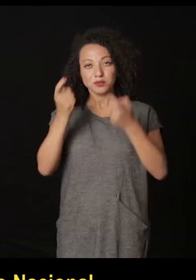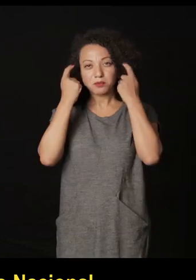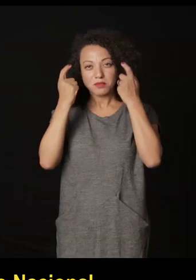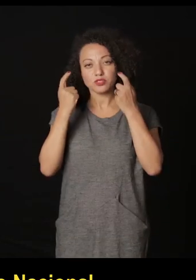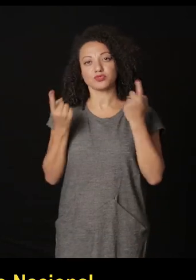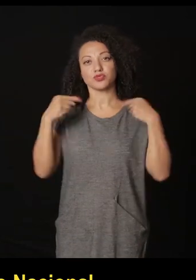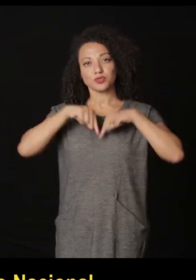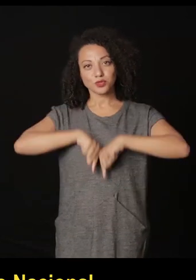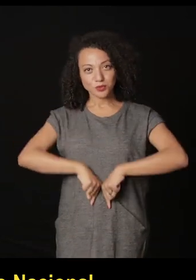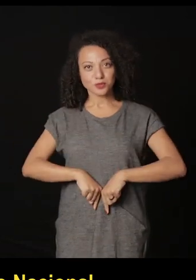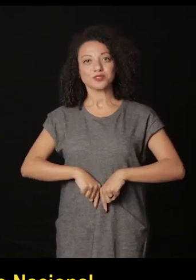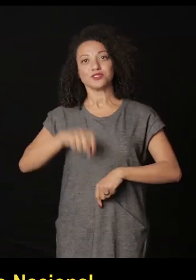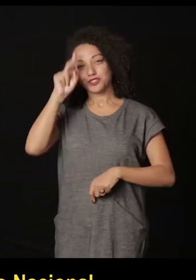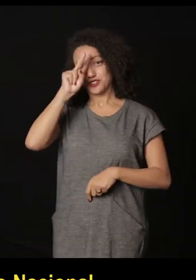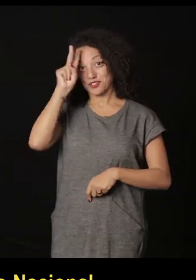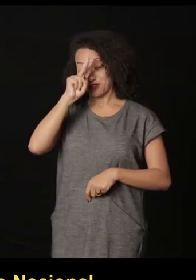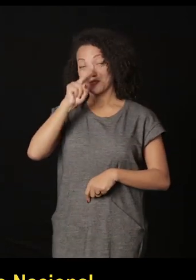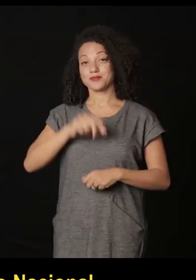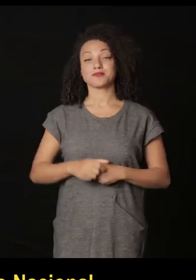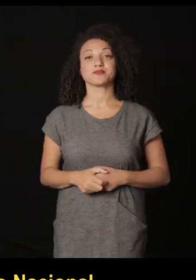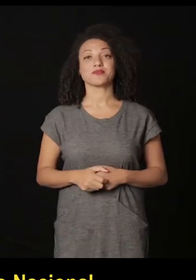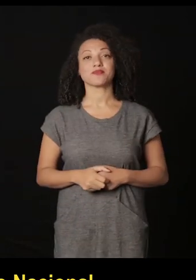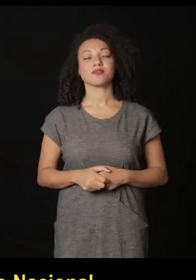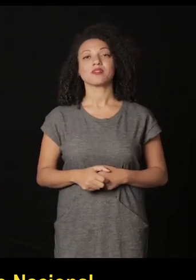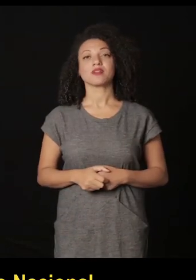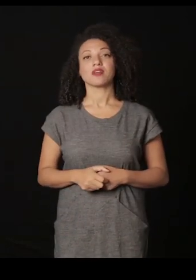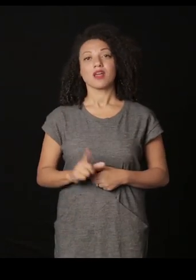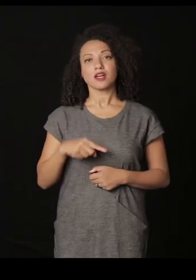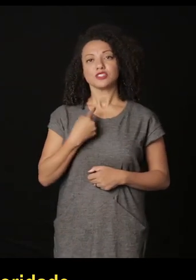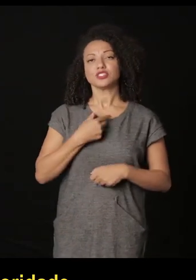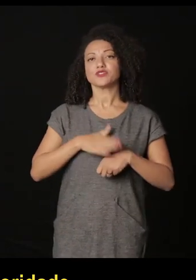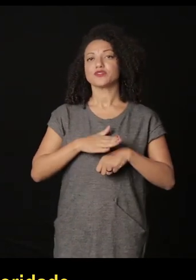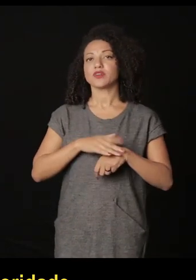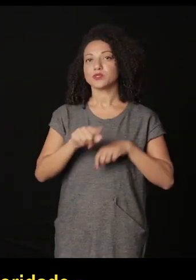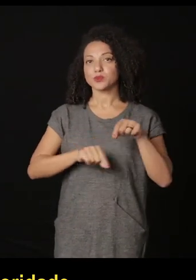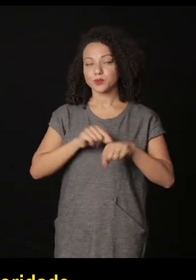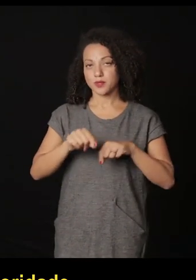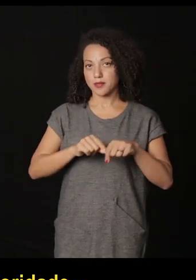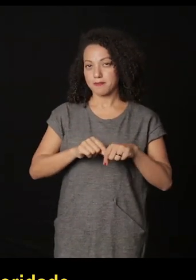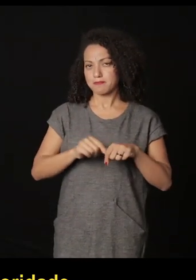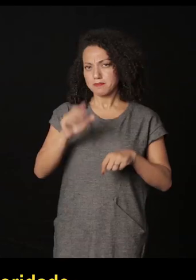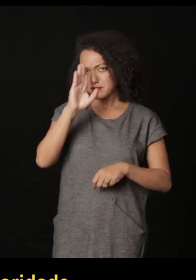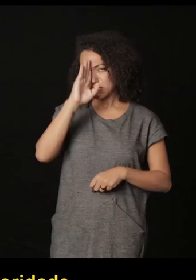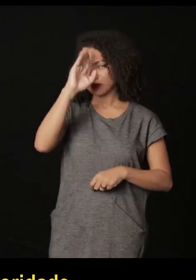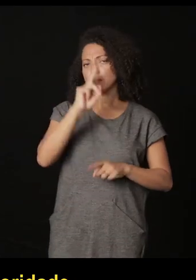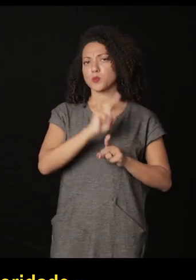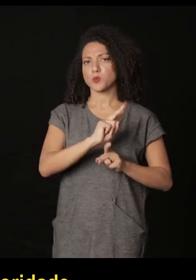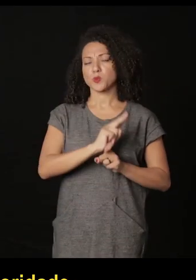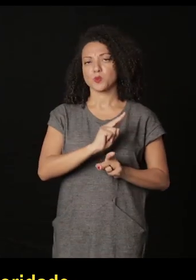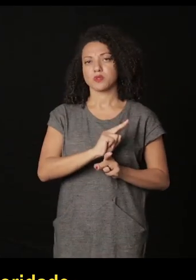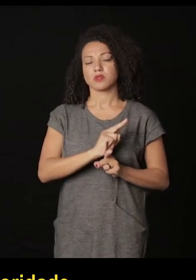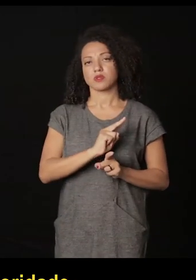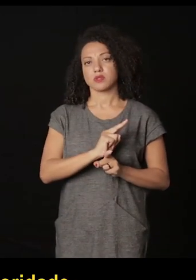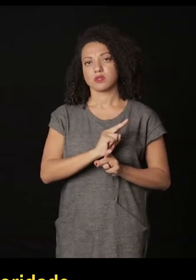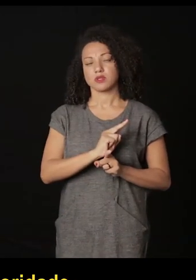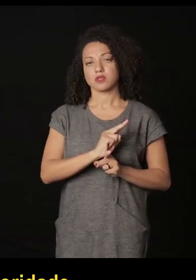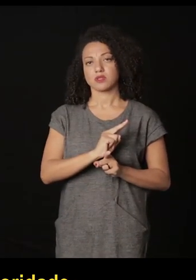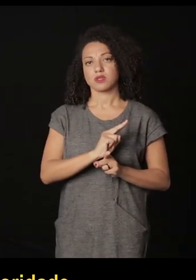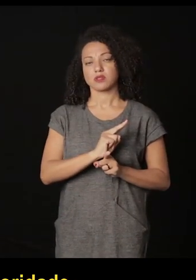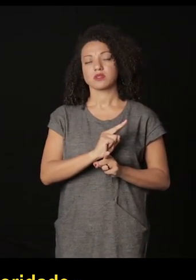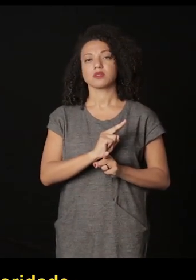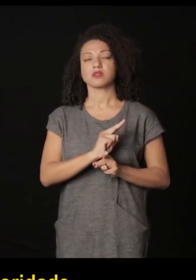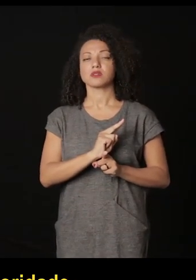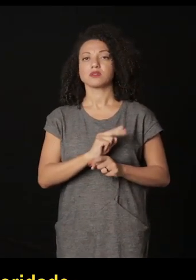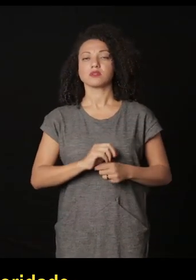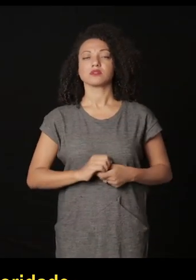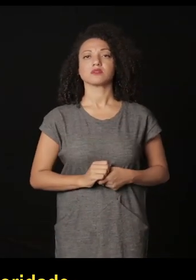nacional del Instituto Nacional de Antropología e Historia en México lo que nosotros hacemos o es nuestra prioridad